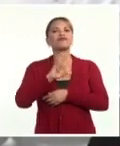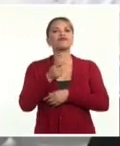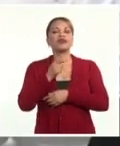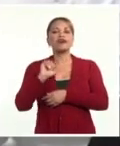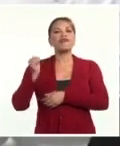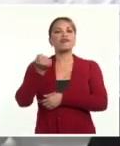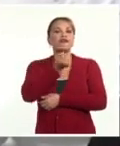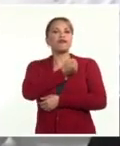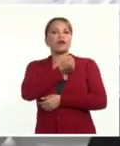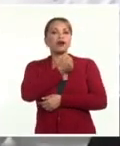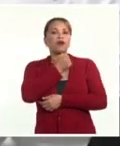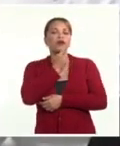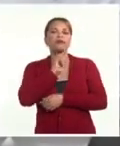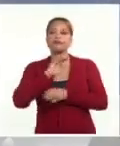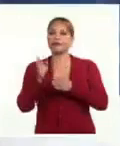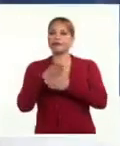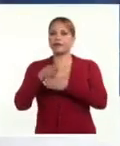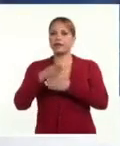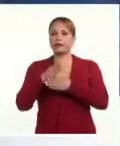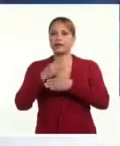varios países de América Latina.